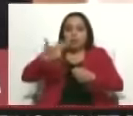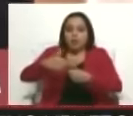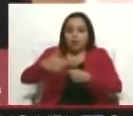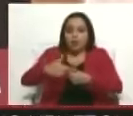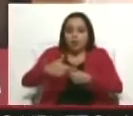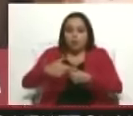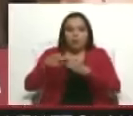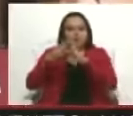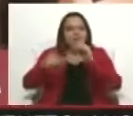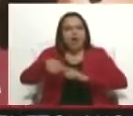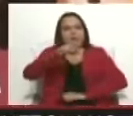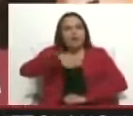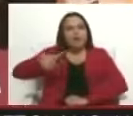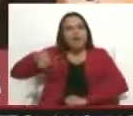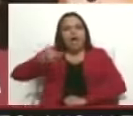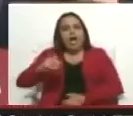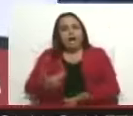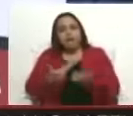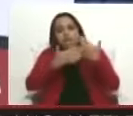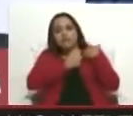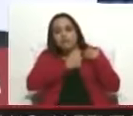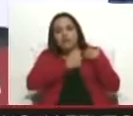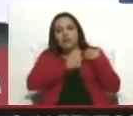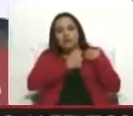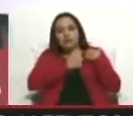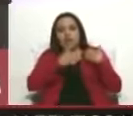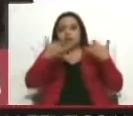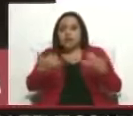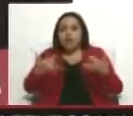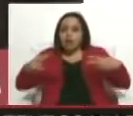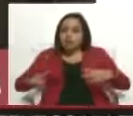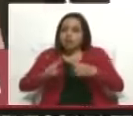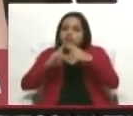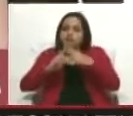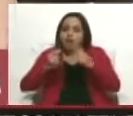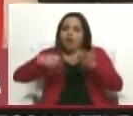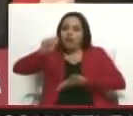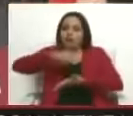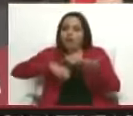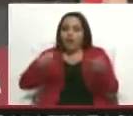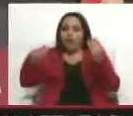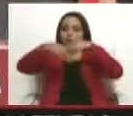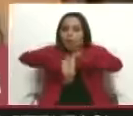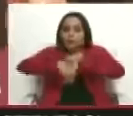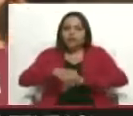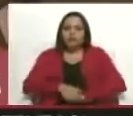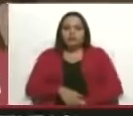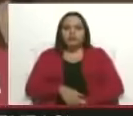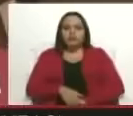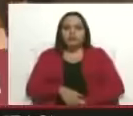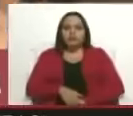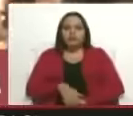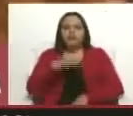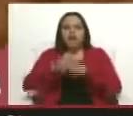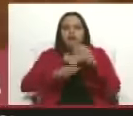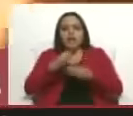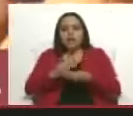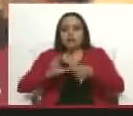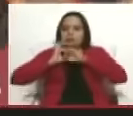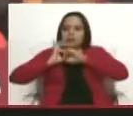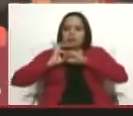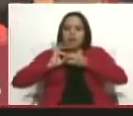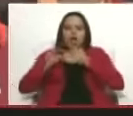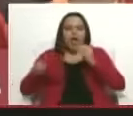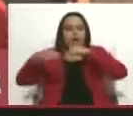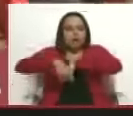todas las personas que han sido responsables de llevar a buen puerto este acuerdo. Agradecer la acogida de este acuerdo,